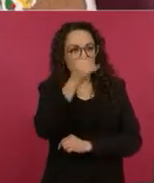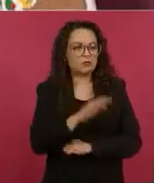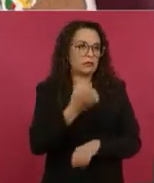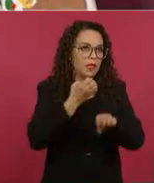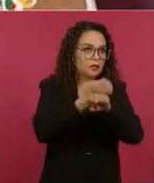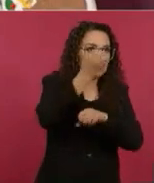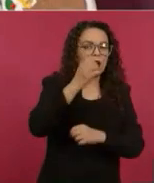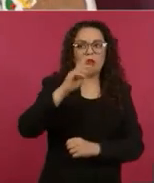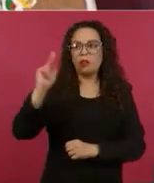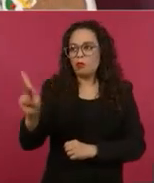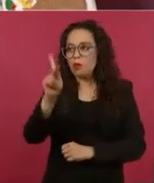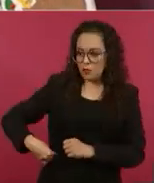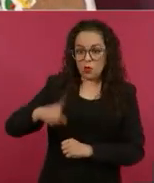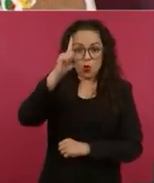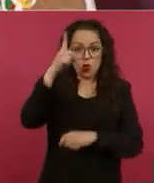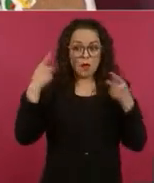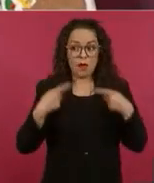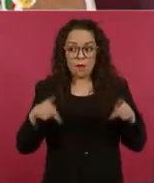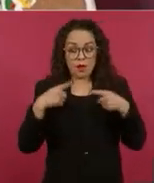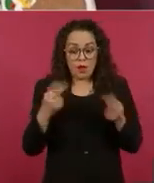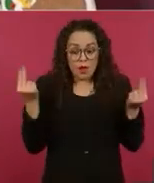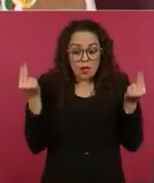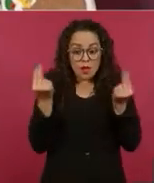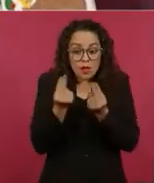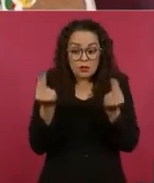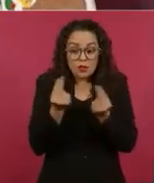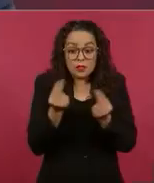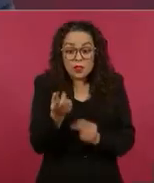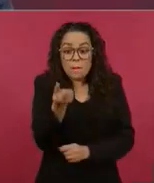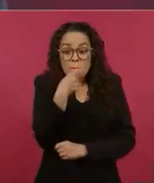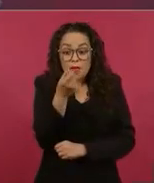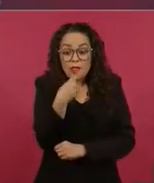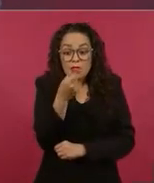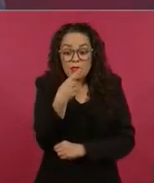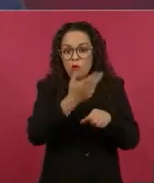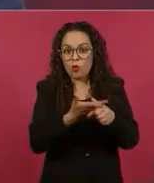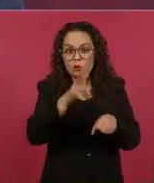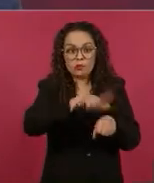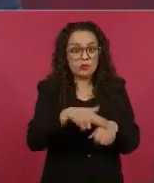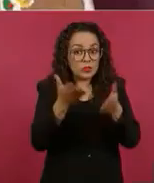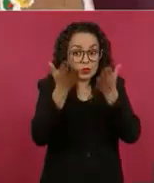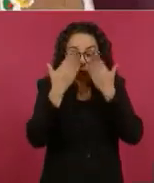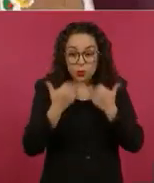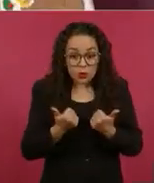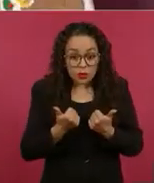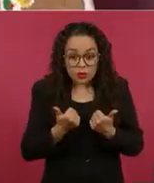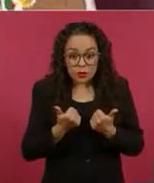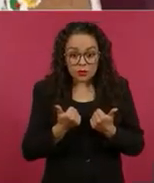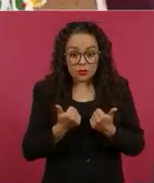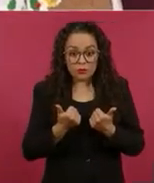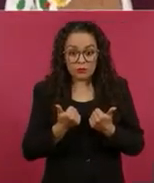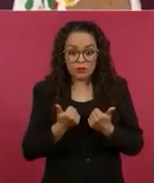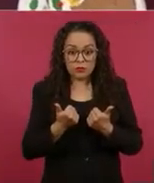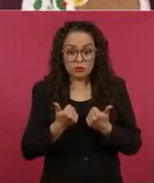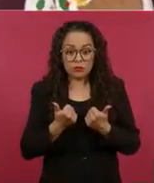un enfermo requiere de una medicina que no la encuentre en el